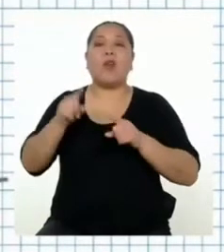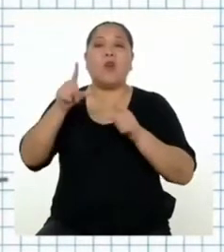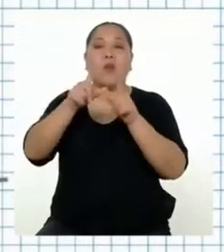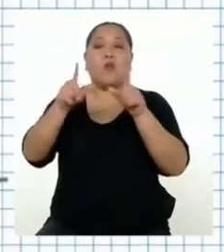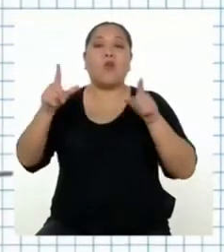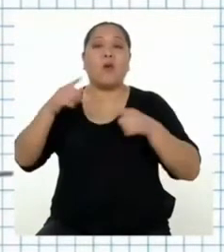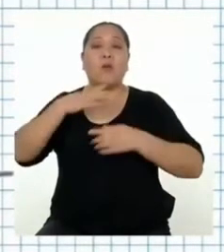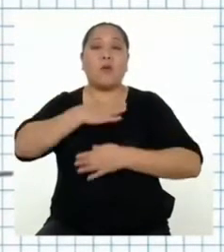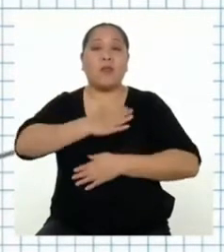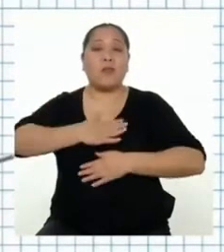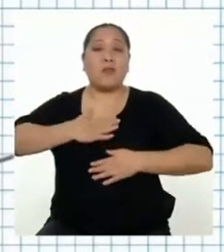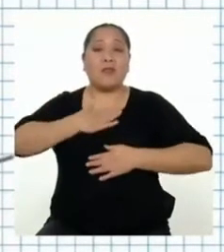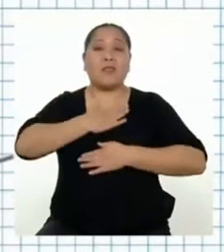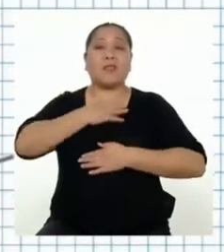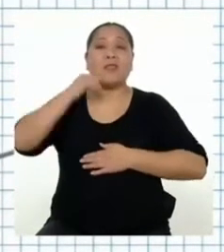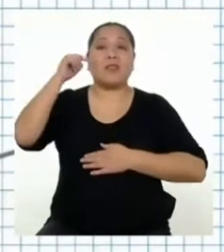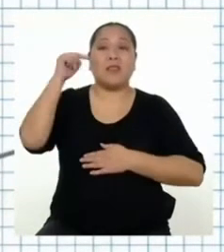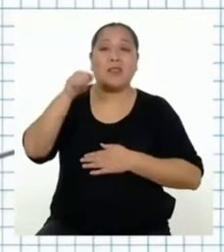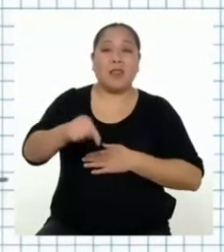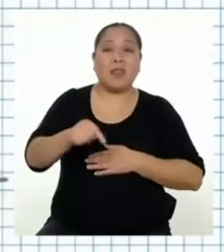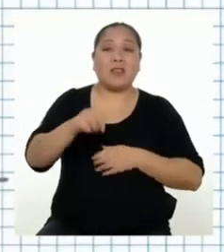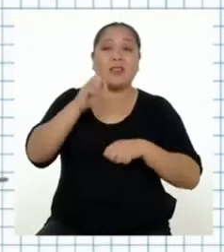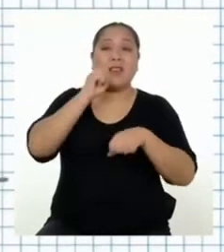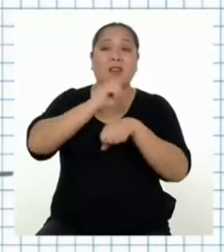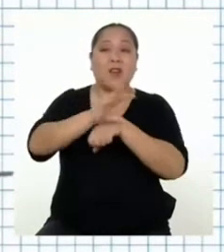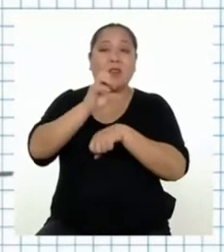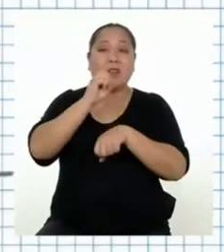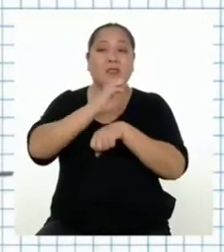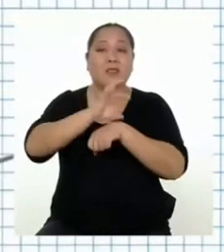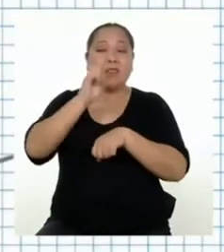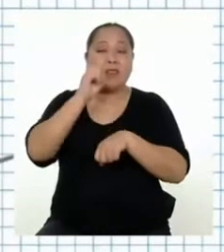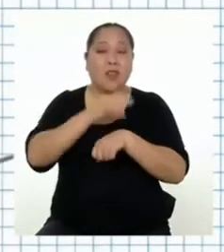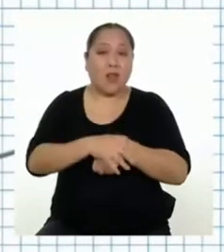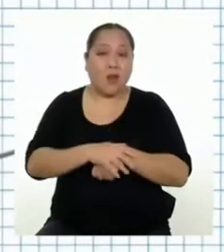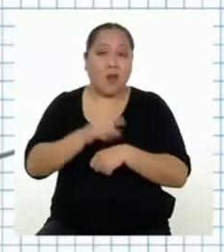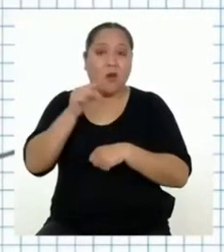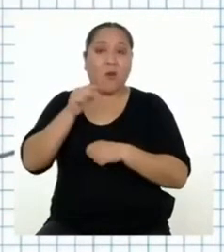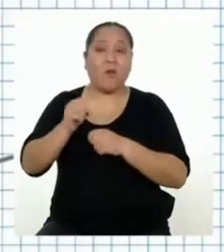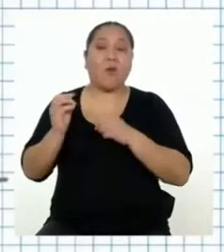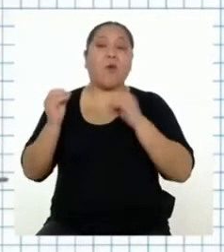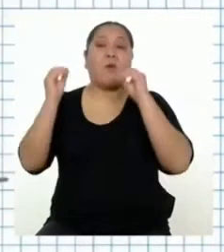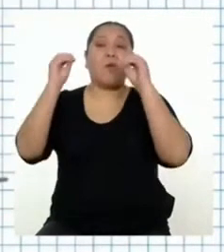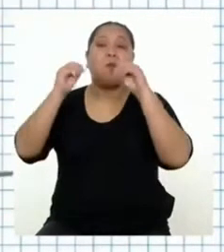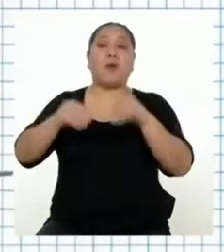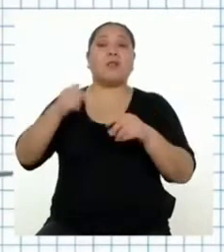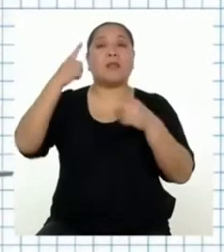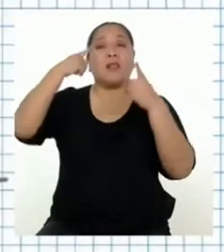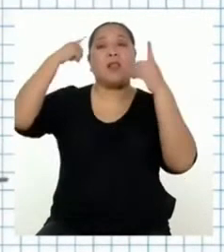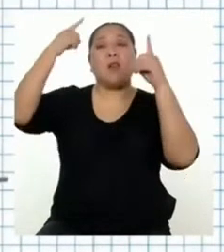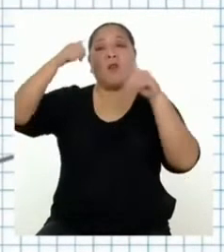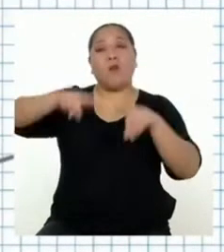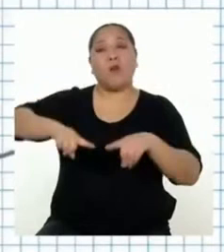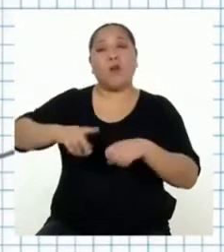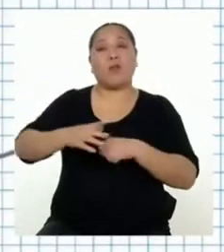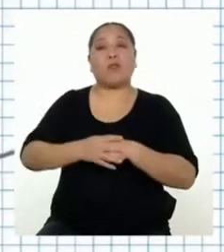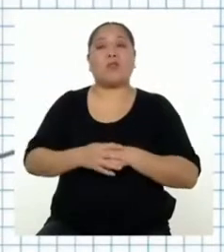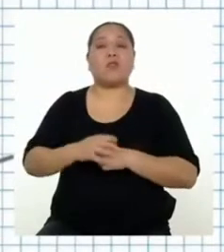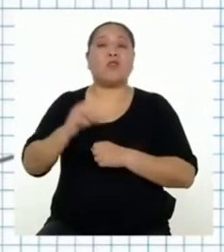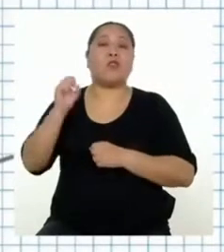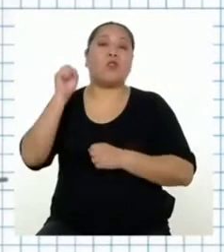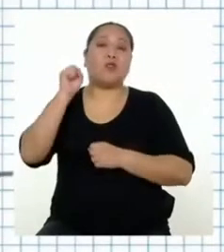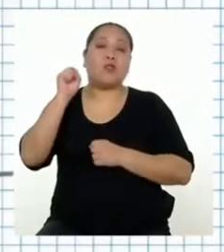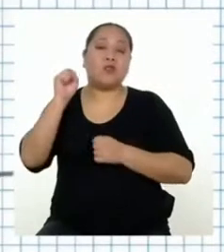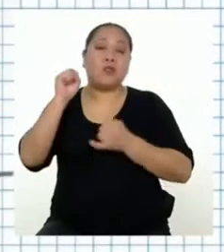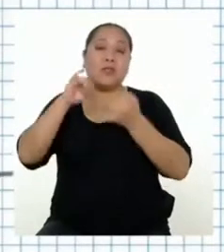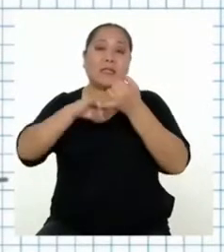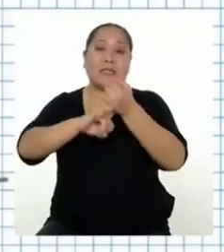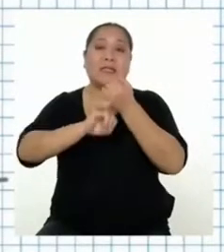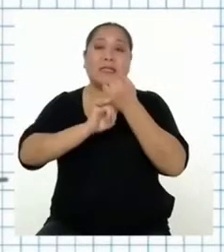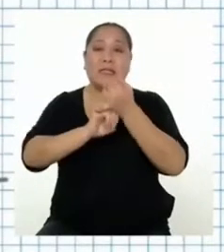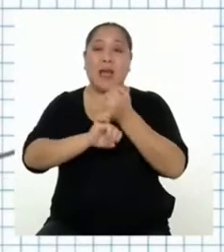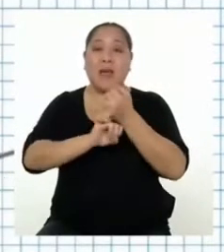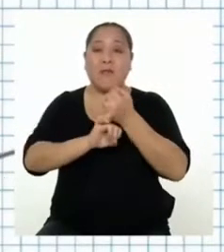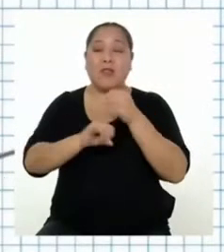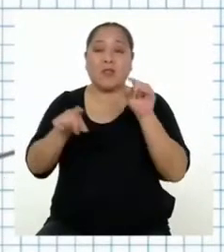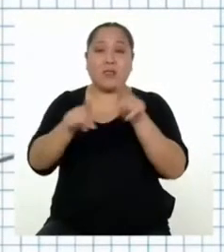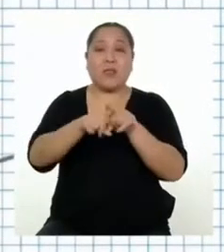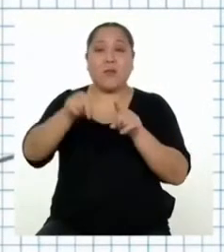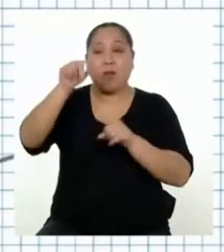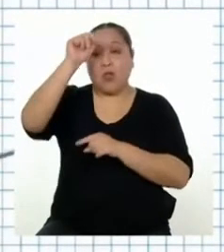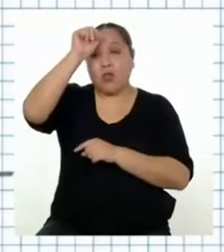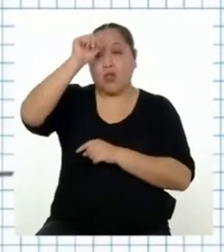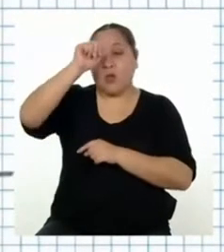divertirnos. Y a partir de esta recomendación, hemos creado el acuerdo de los sábados y domingos